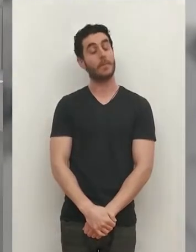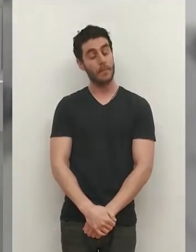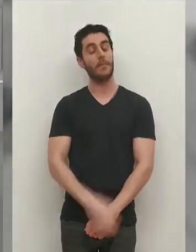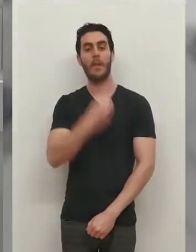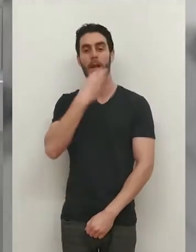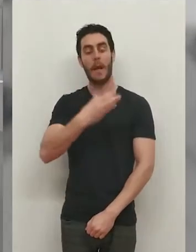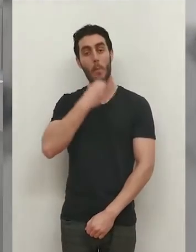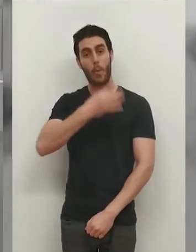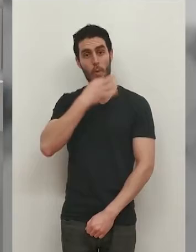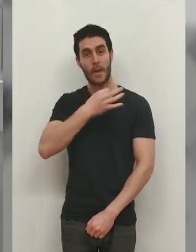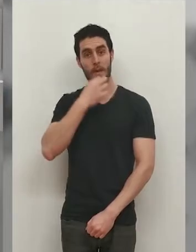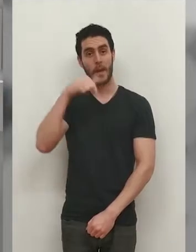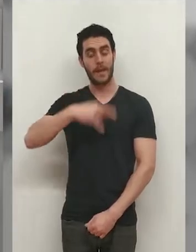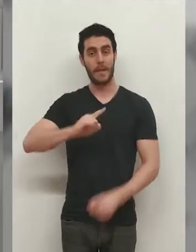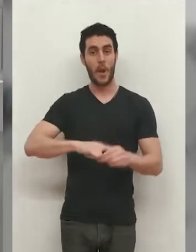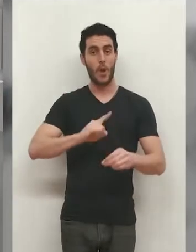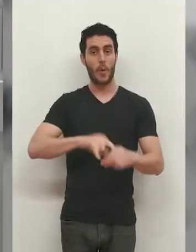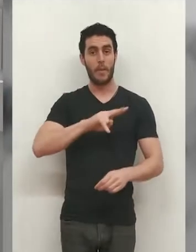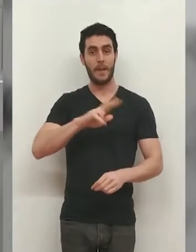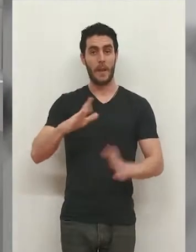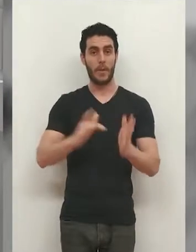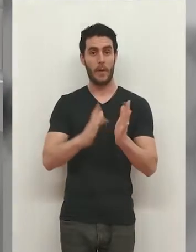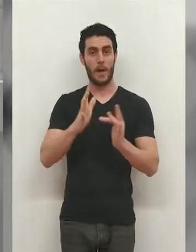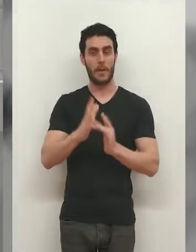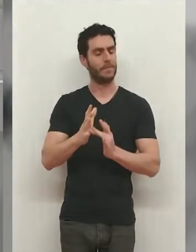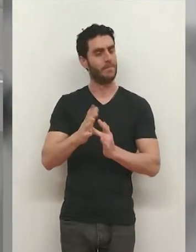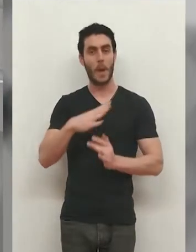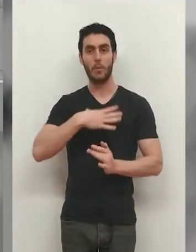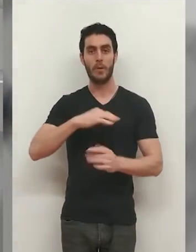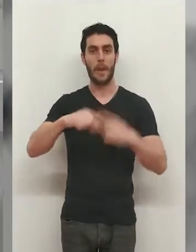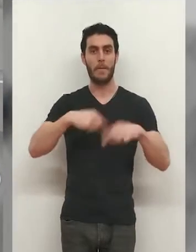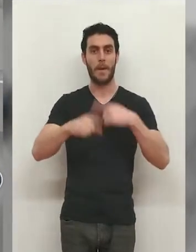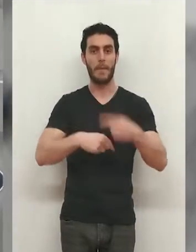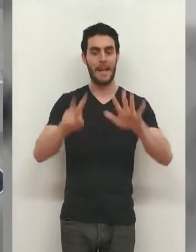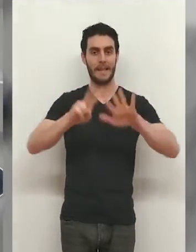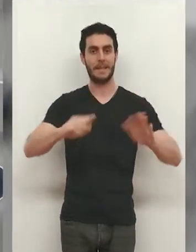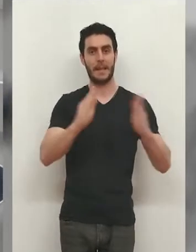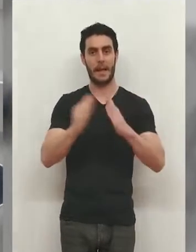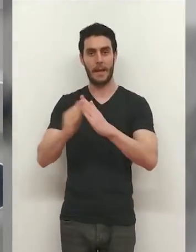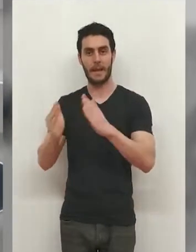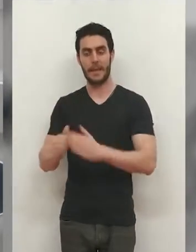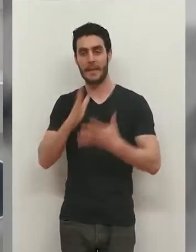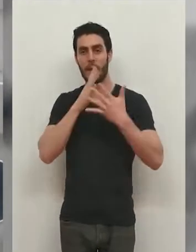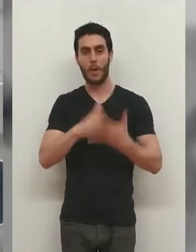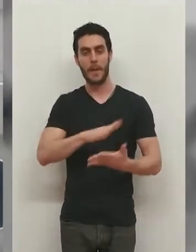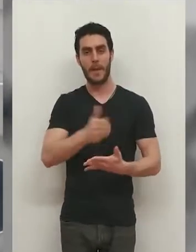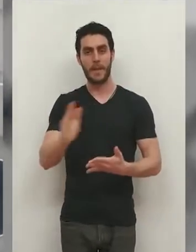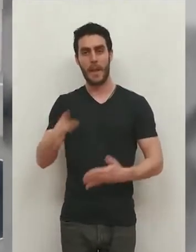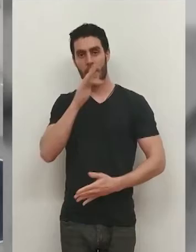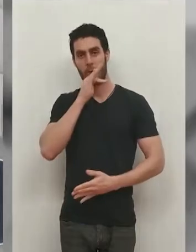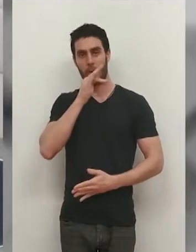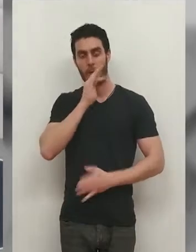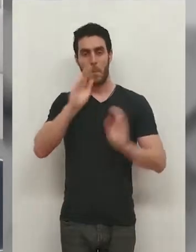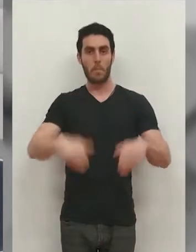¿Qué tal señoras y señores? Muy buenas tardes. En este lunes 25 de abril se estudia la posibilidad de que las familias de las siete casas que de momento no están